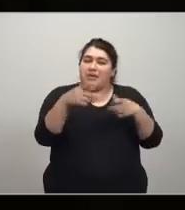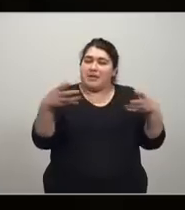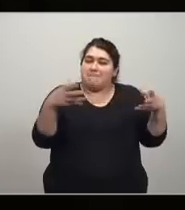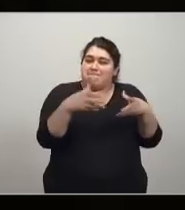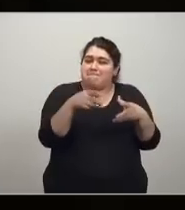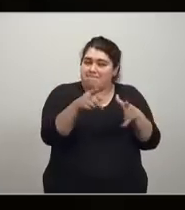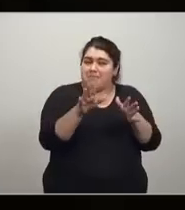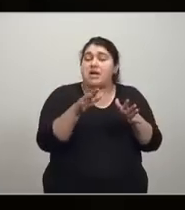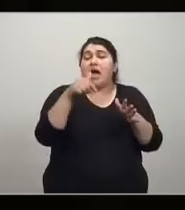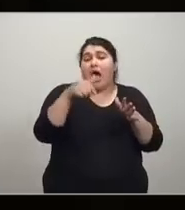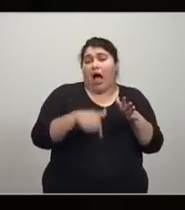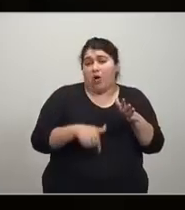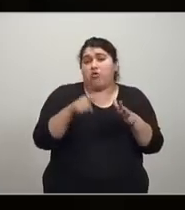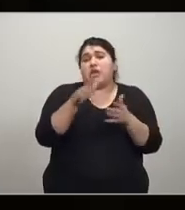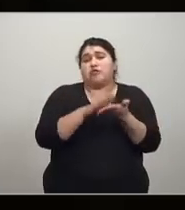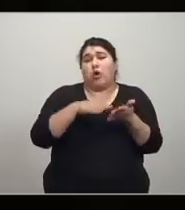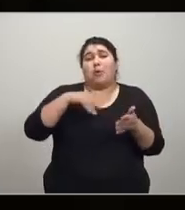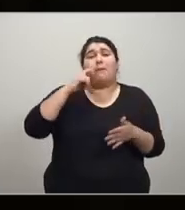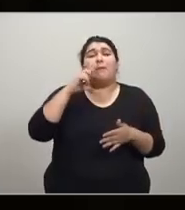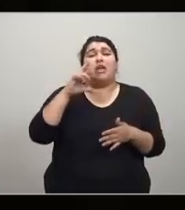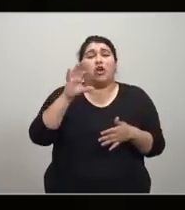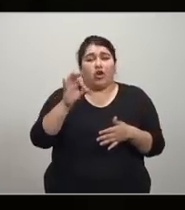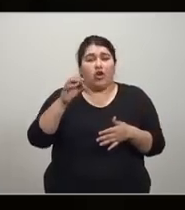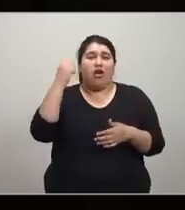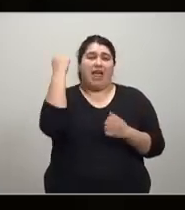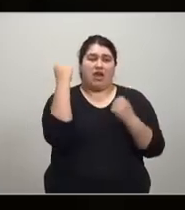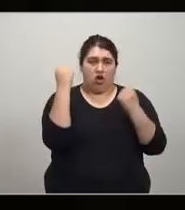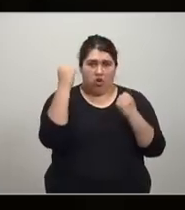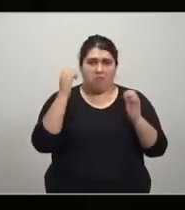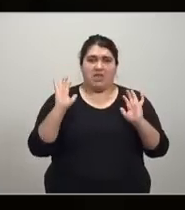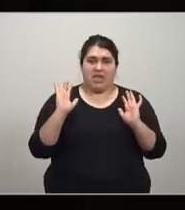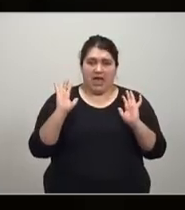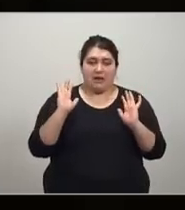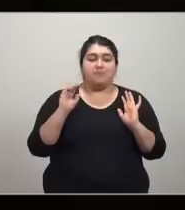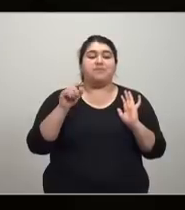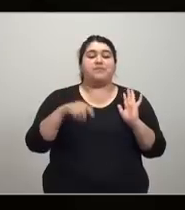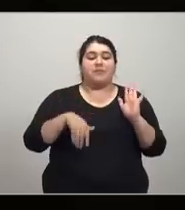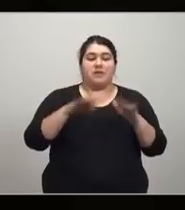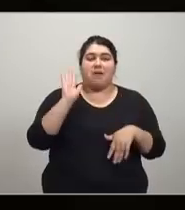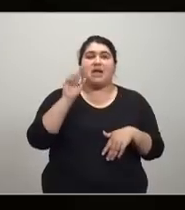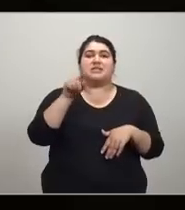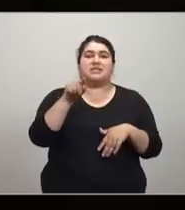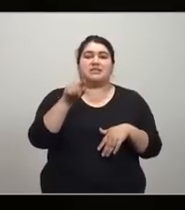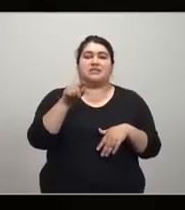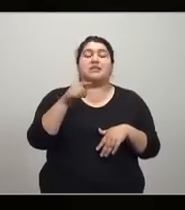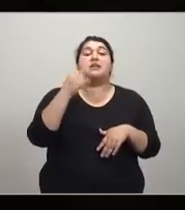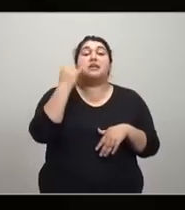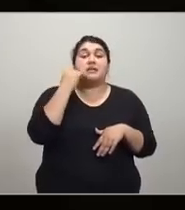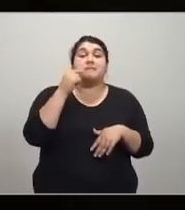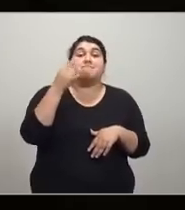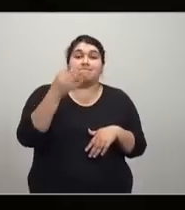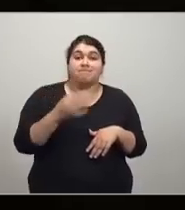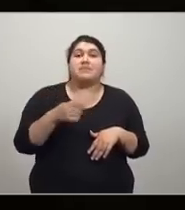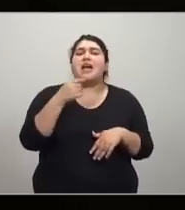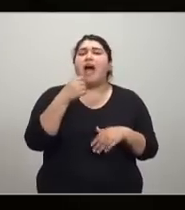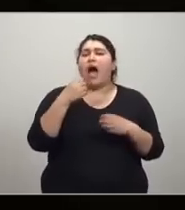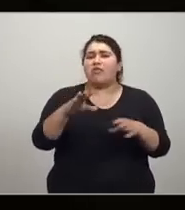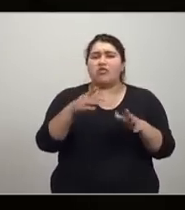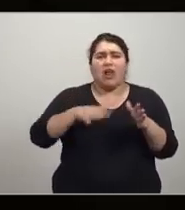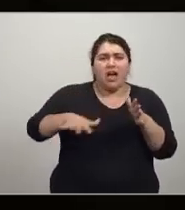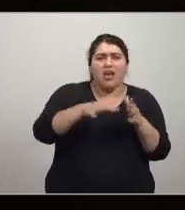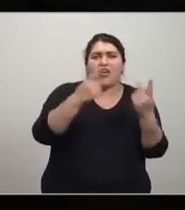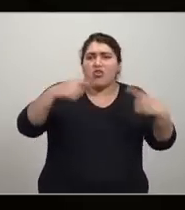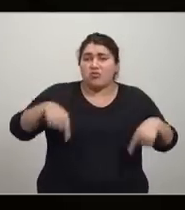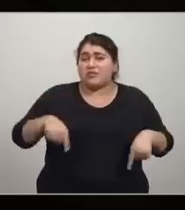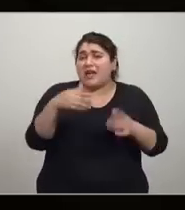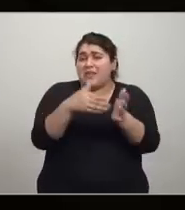es lo que se conoce actualmente como microeconomía, sus aportes fueron gigantescos, pero a un gran costo. Se dejó definitivamente abandonado en el camino